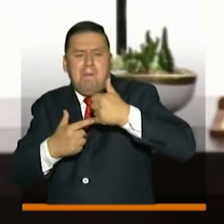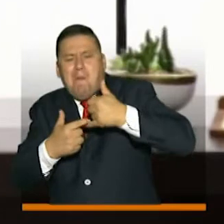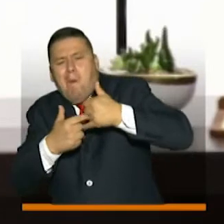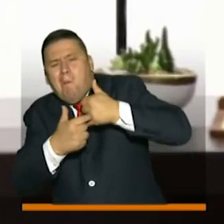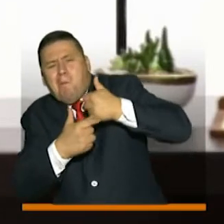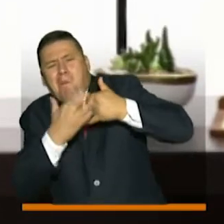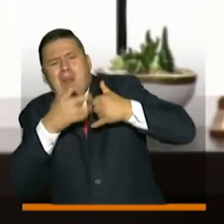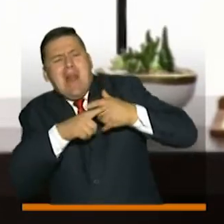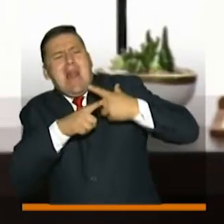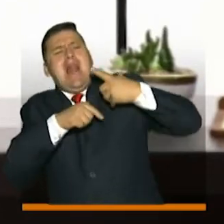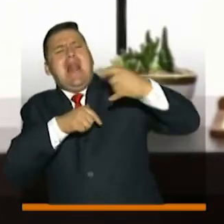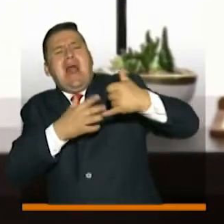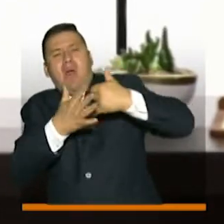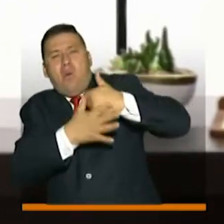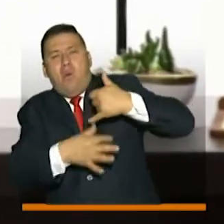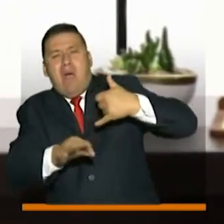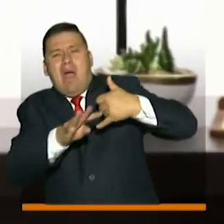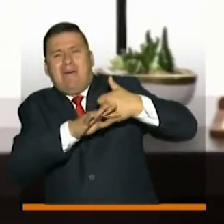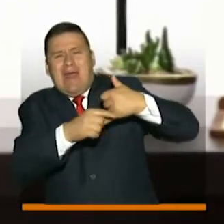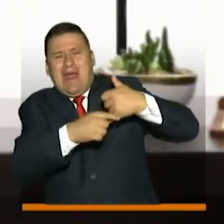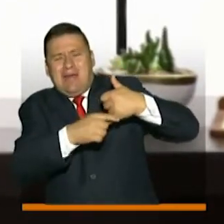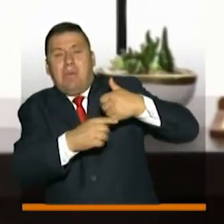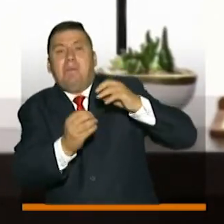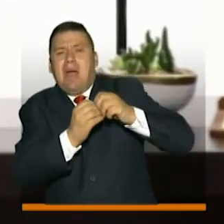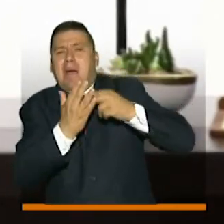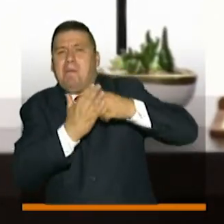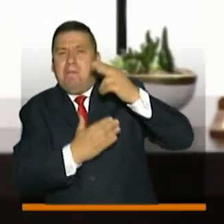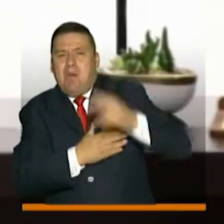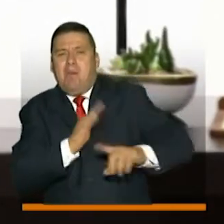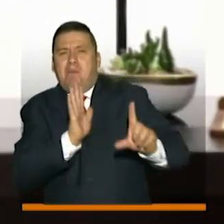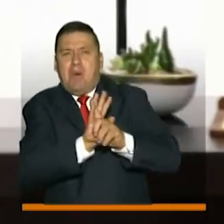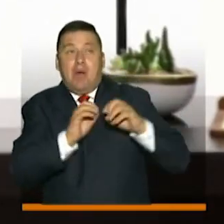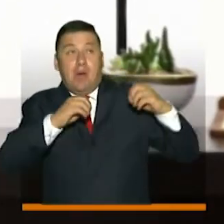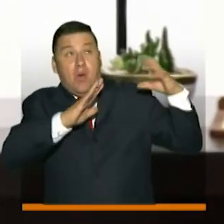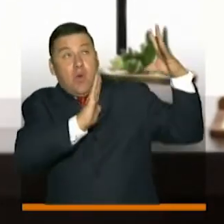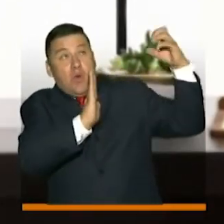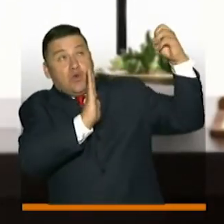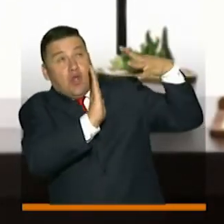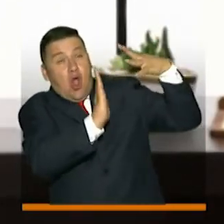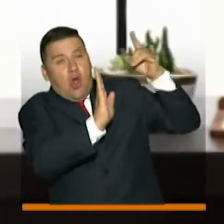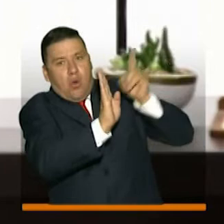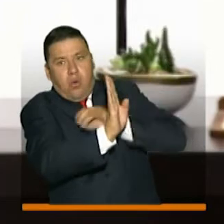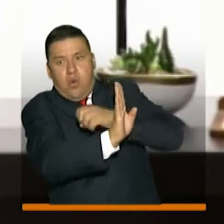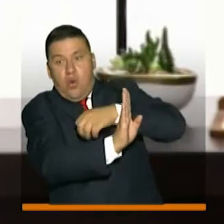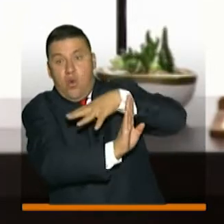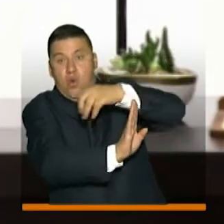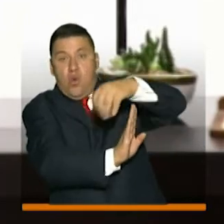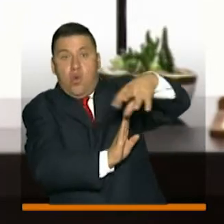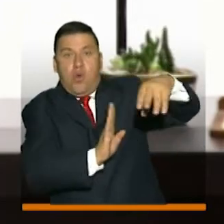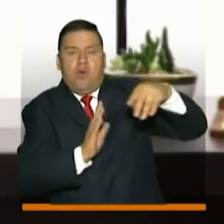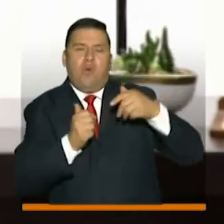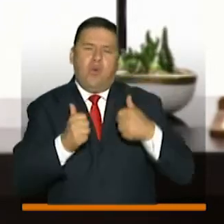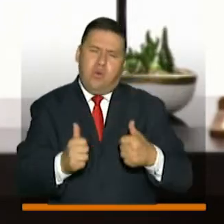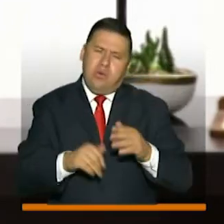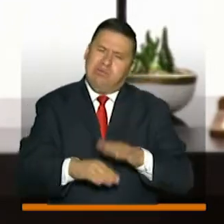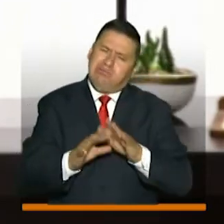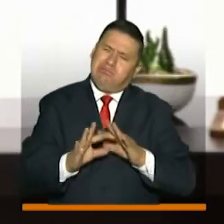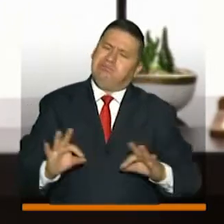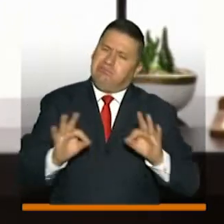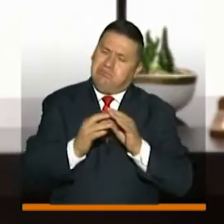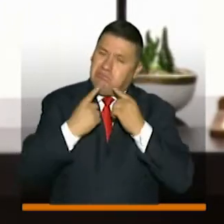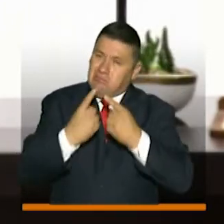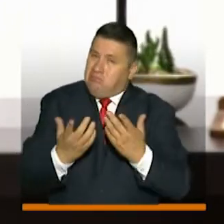del departamento del Guaviare y otros proyectos de energía solar que se vienen adelantando. Es importante decirle